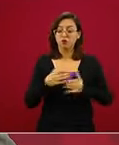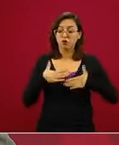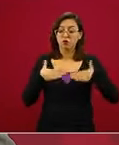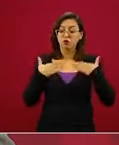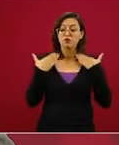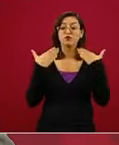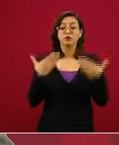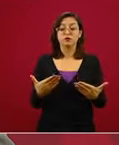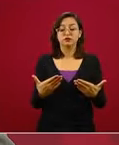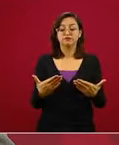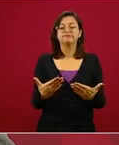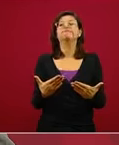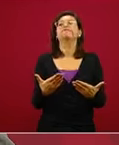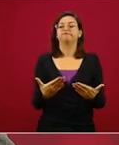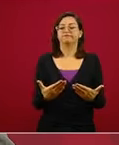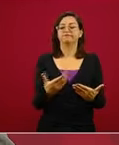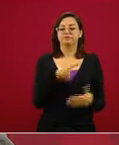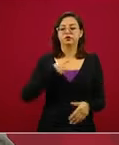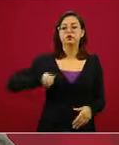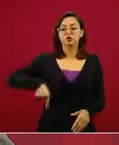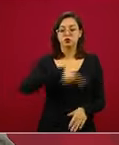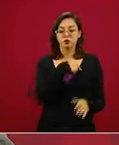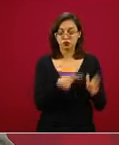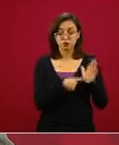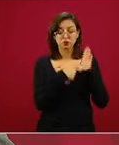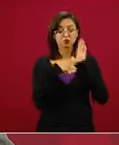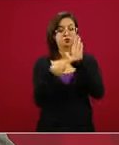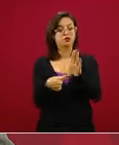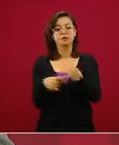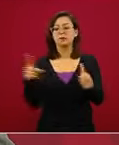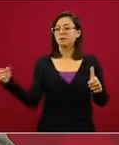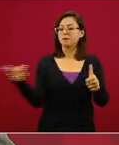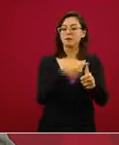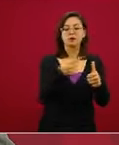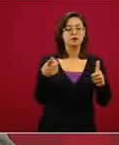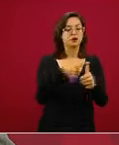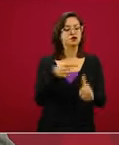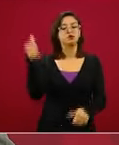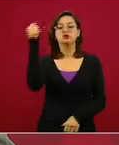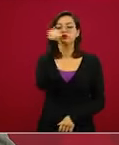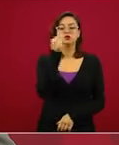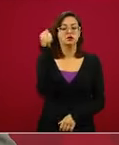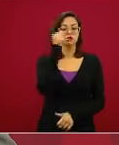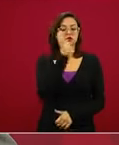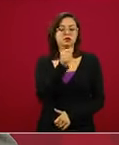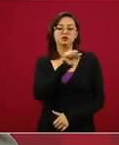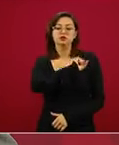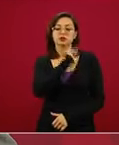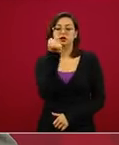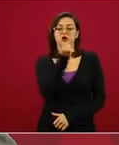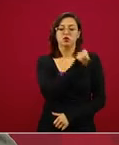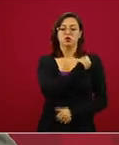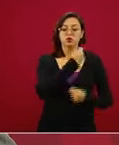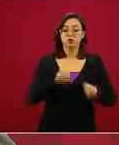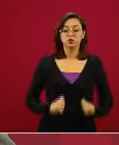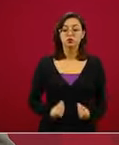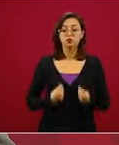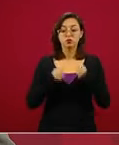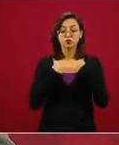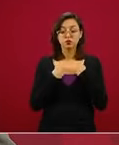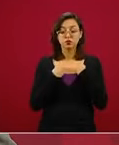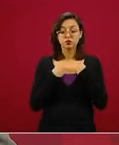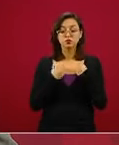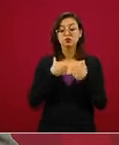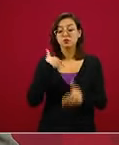lo vamos a mostrar, que se privilegiará siempre la salud y la vida. Pues vayamos hacia